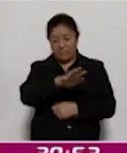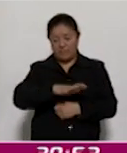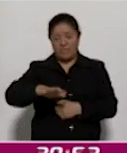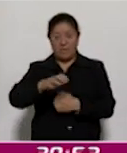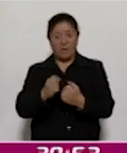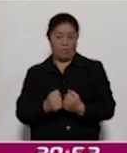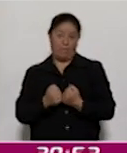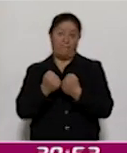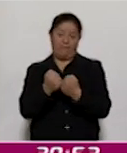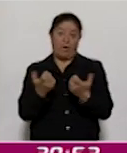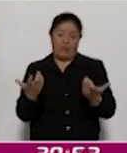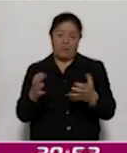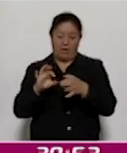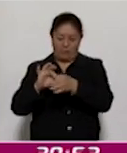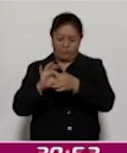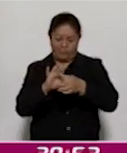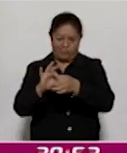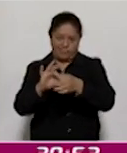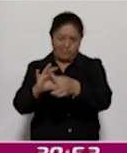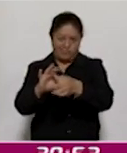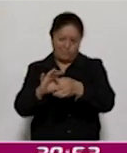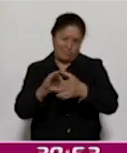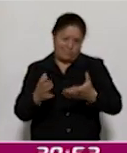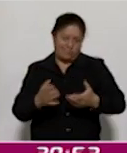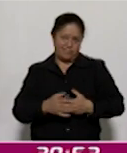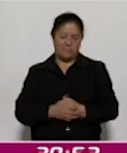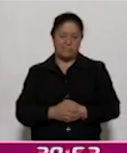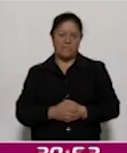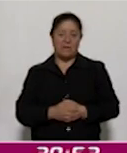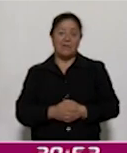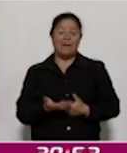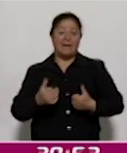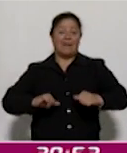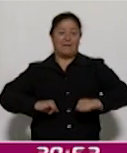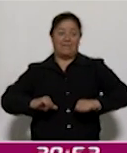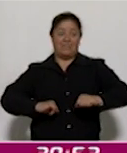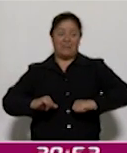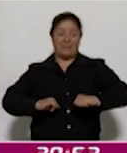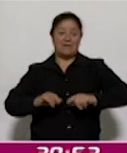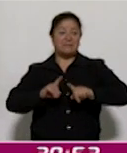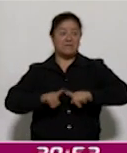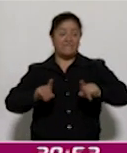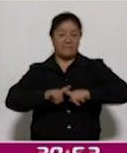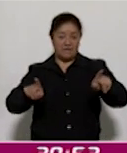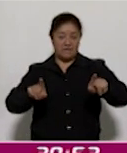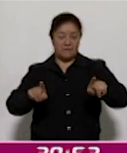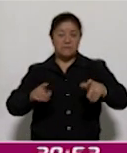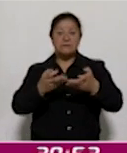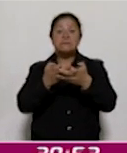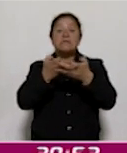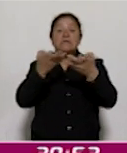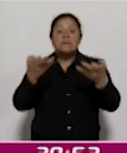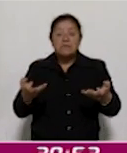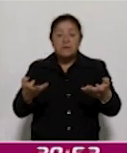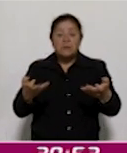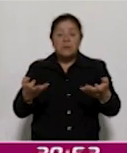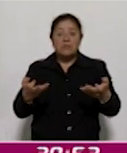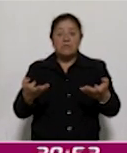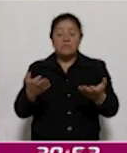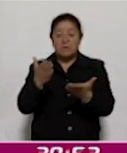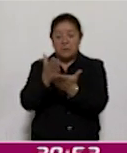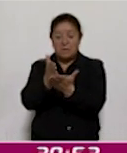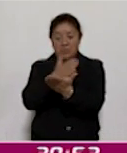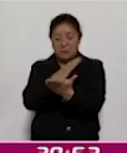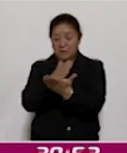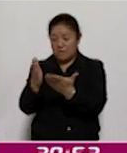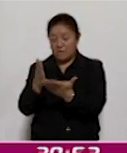fuerte, es una relación intrínseca en actividades, en diversas actividades territoriales. En mi caso